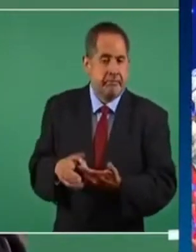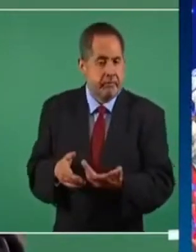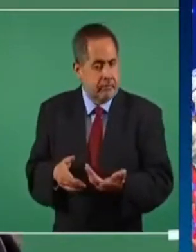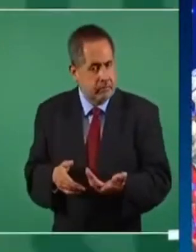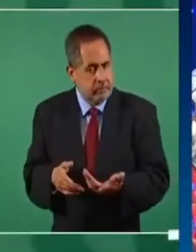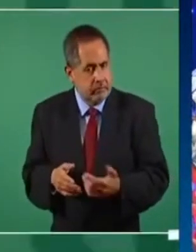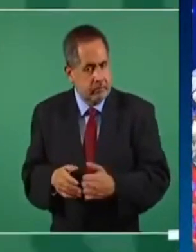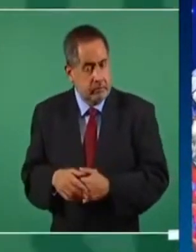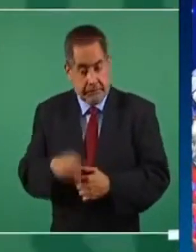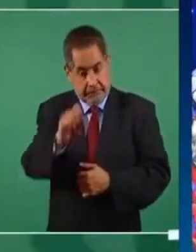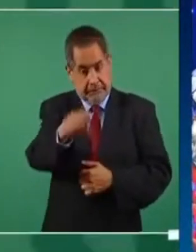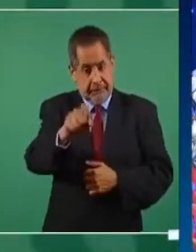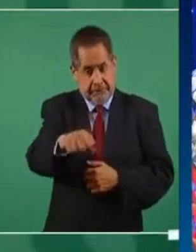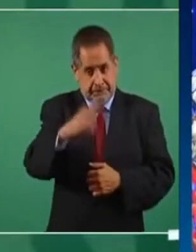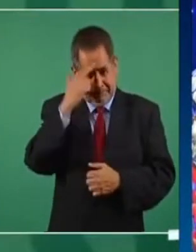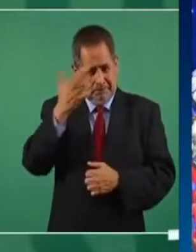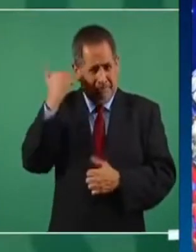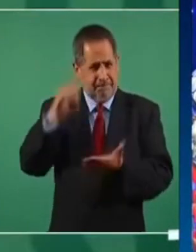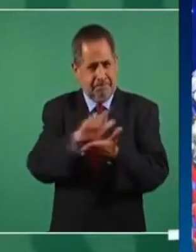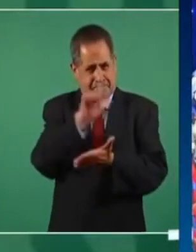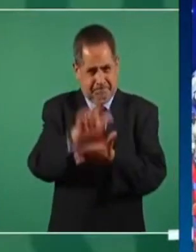parte de la reforma esta